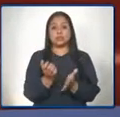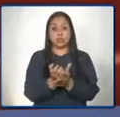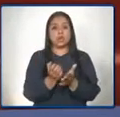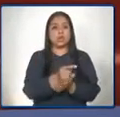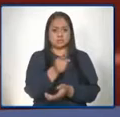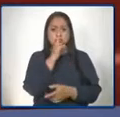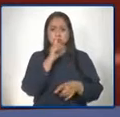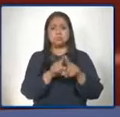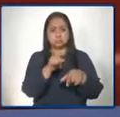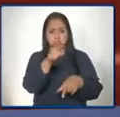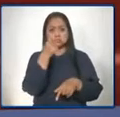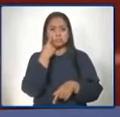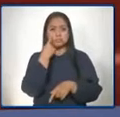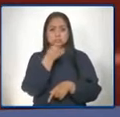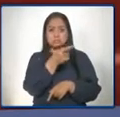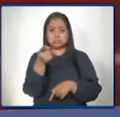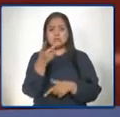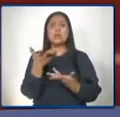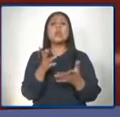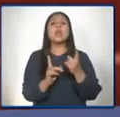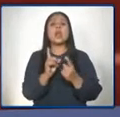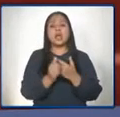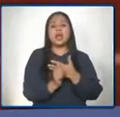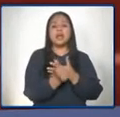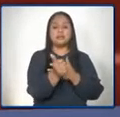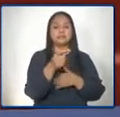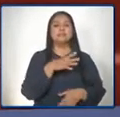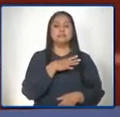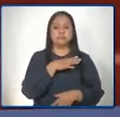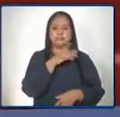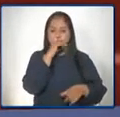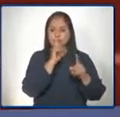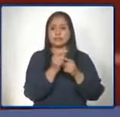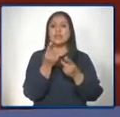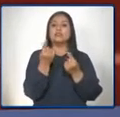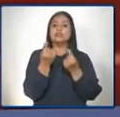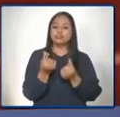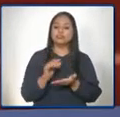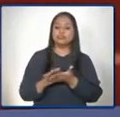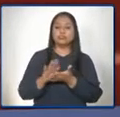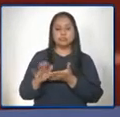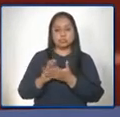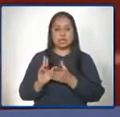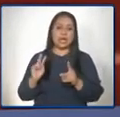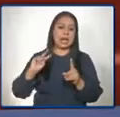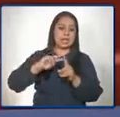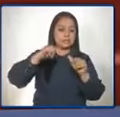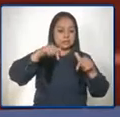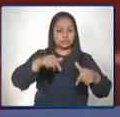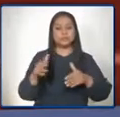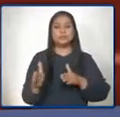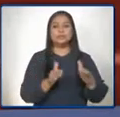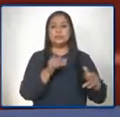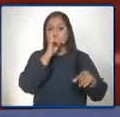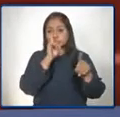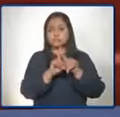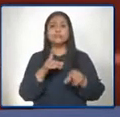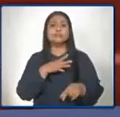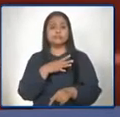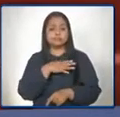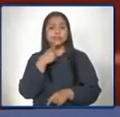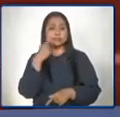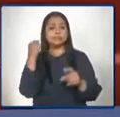podrán darse cuenta de los avances que tenemos y de la ejecución presupuestaria hasta el momento. También tenemos una estrategia que hemos